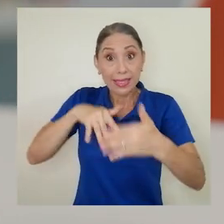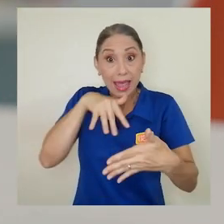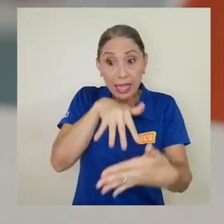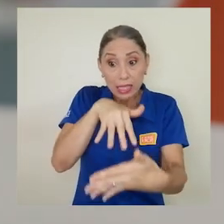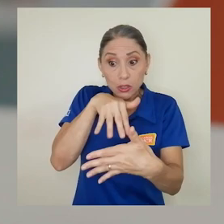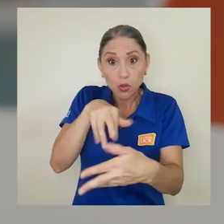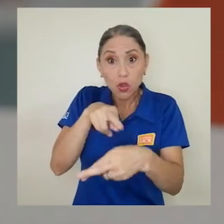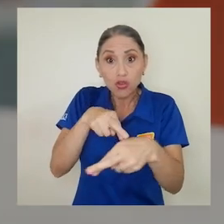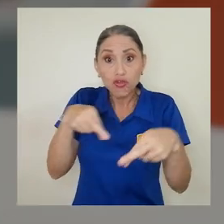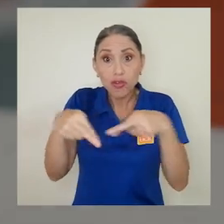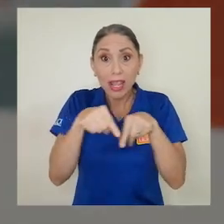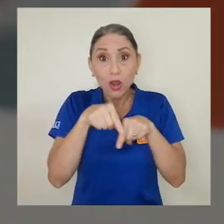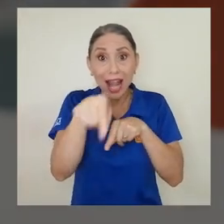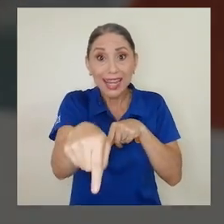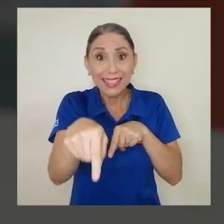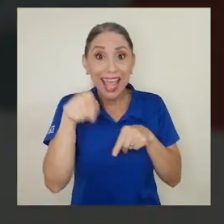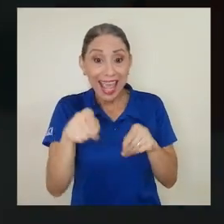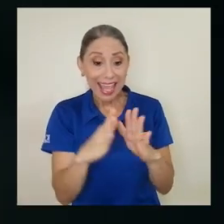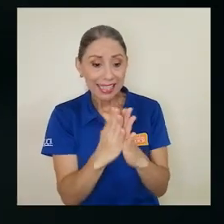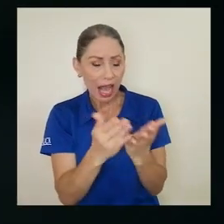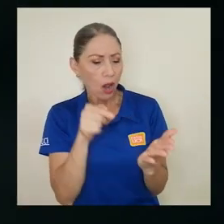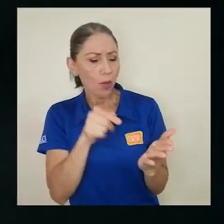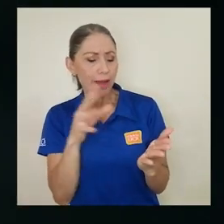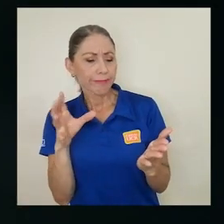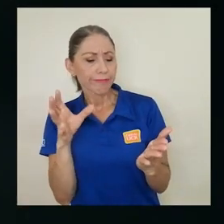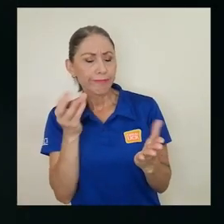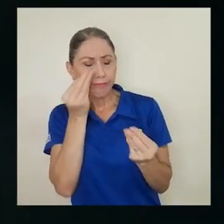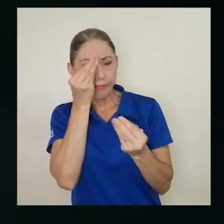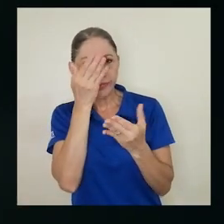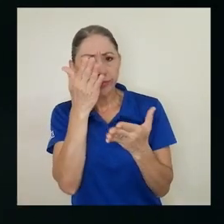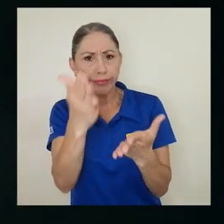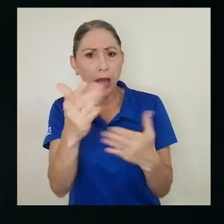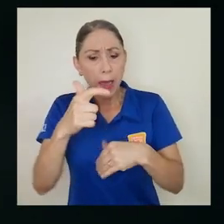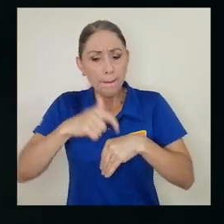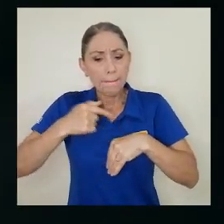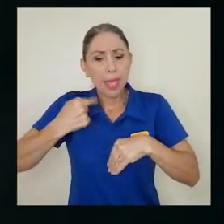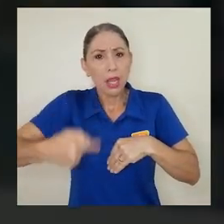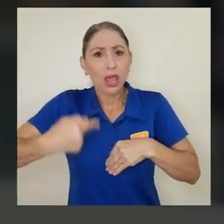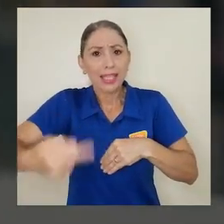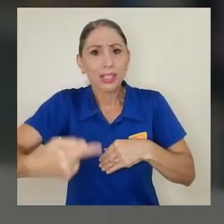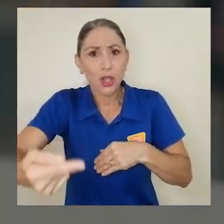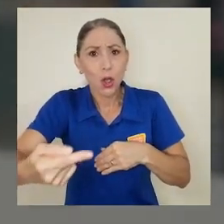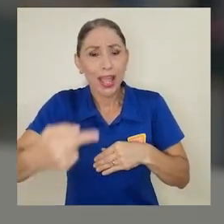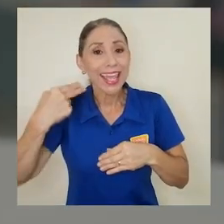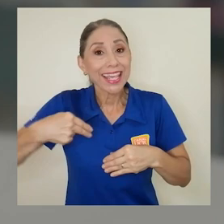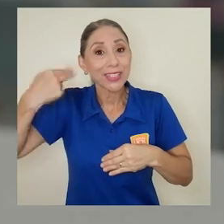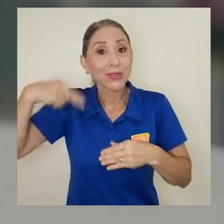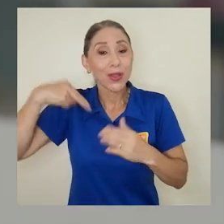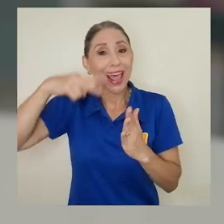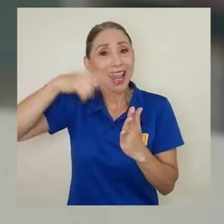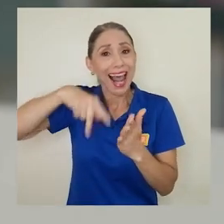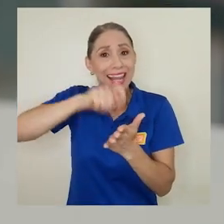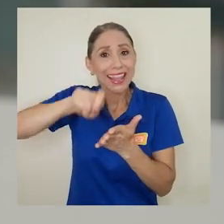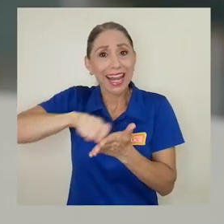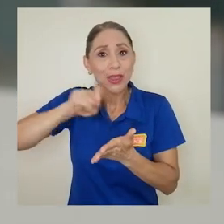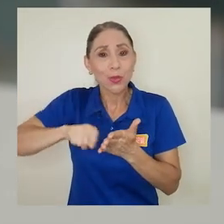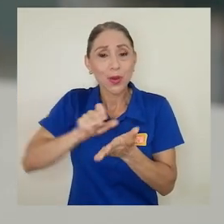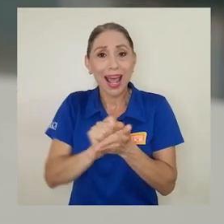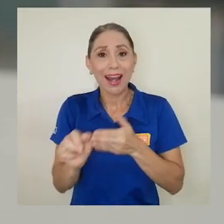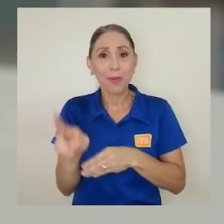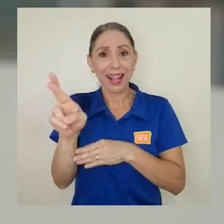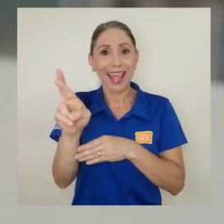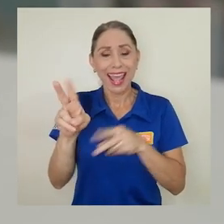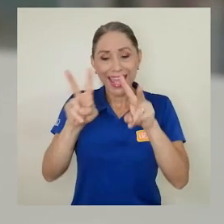en los estudios regionales, esta obra esboza una periodización de la historia de la literatura ramonense y analiza sus dos